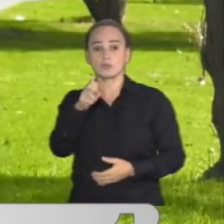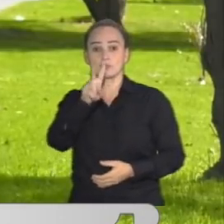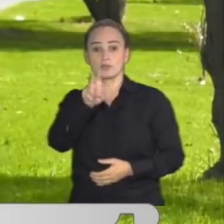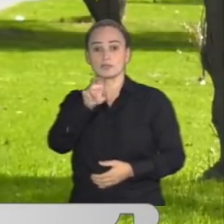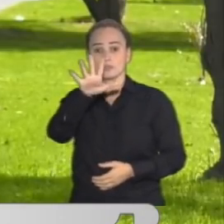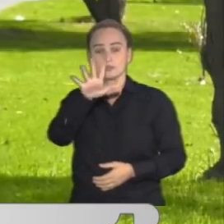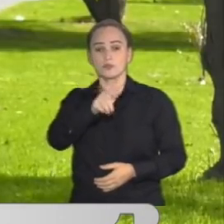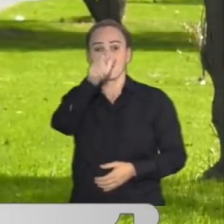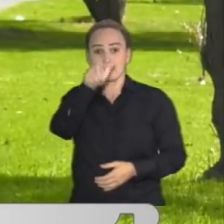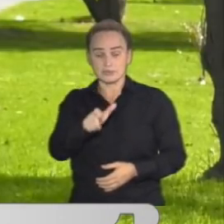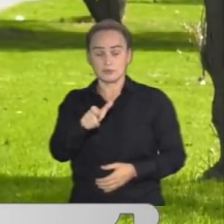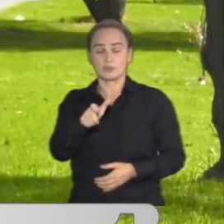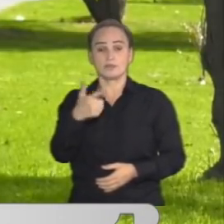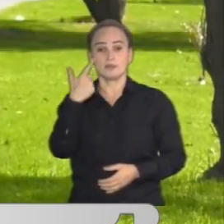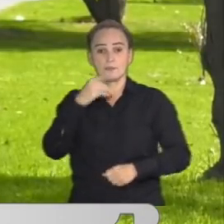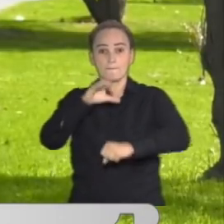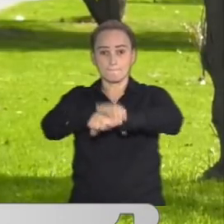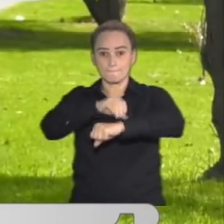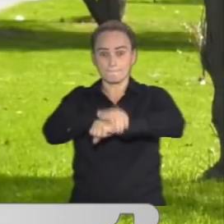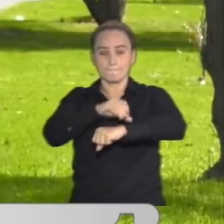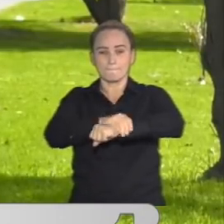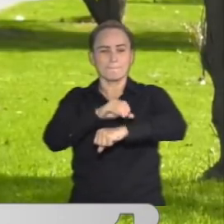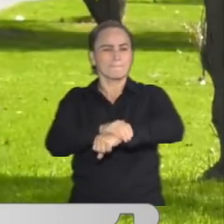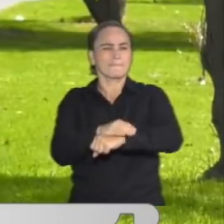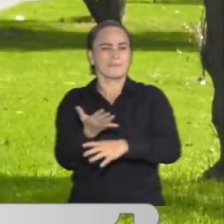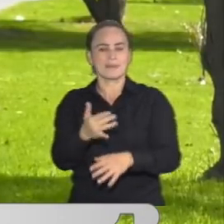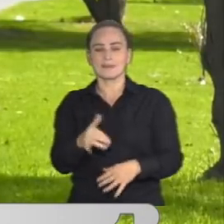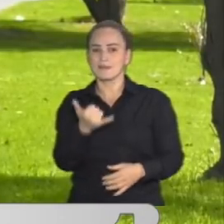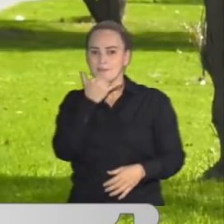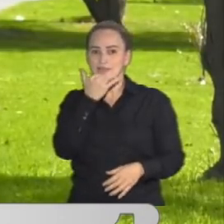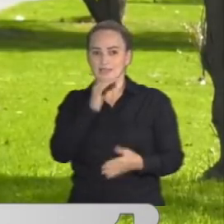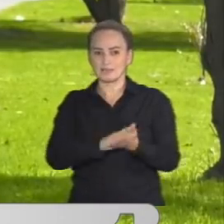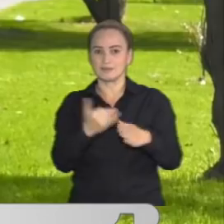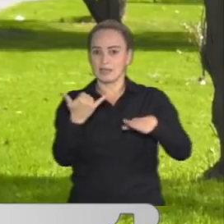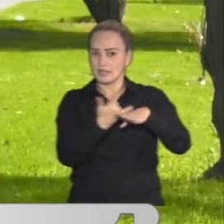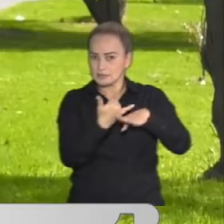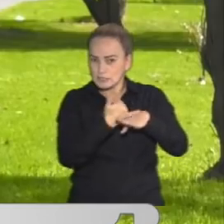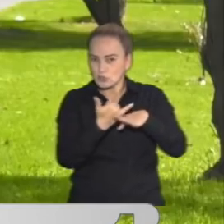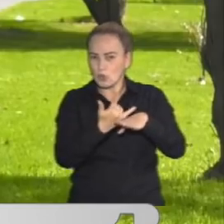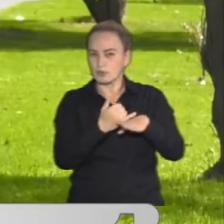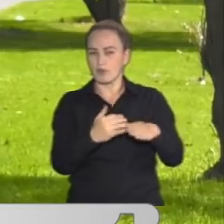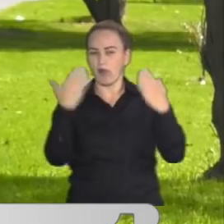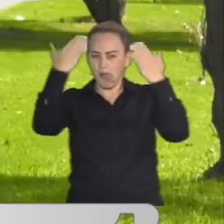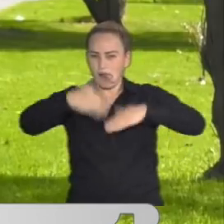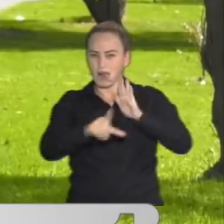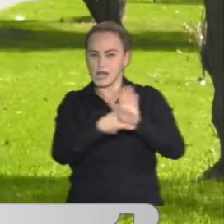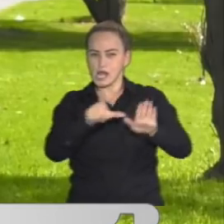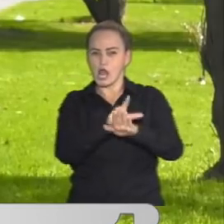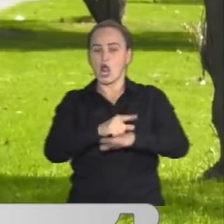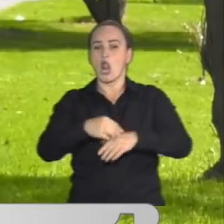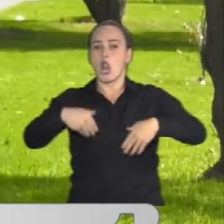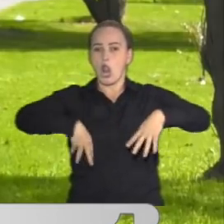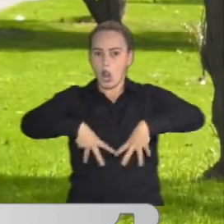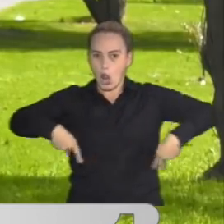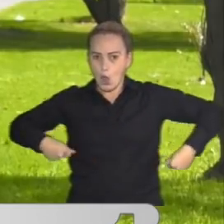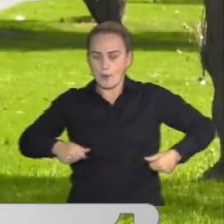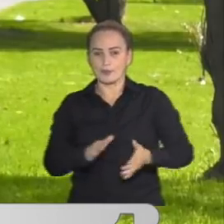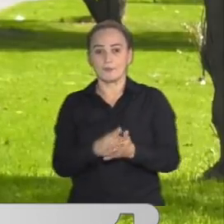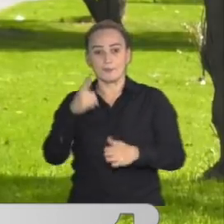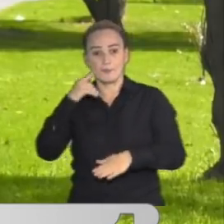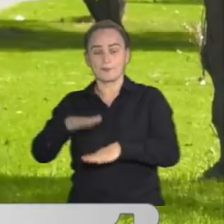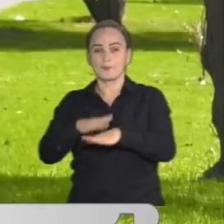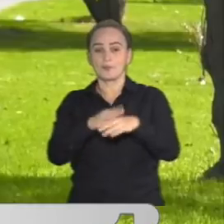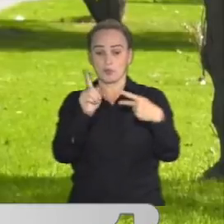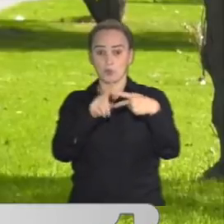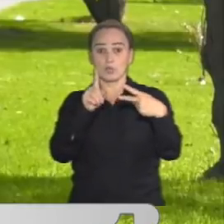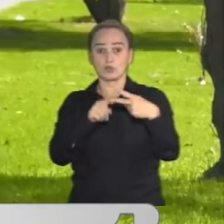475 personas han sido capturadas por estar robando en buses, estaciones y también en los paraderos del SITP. El desarrollo